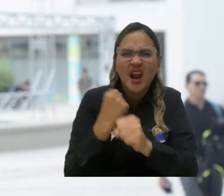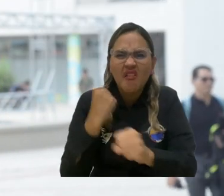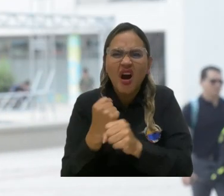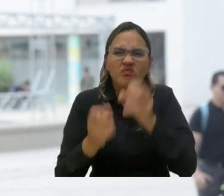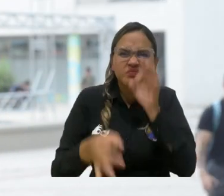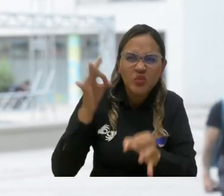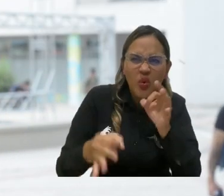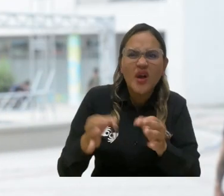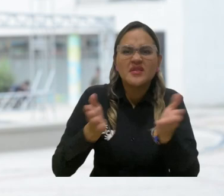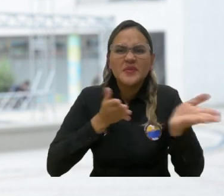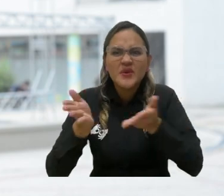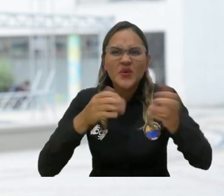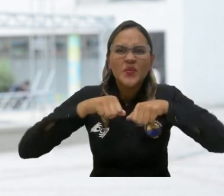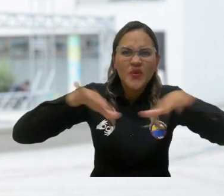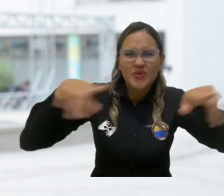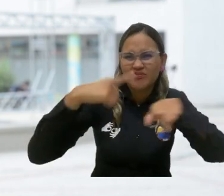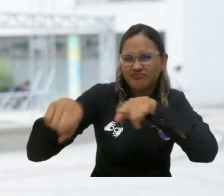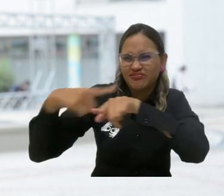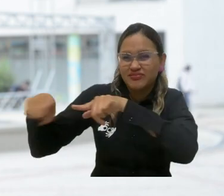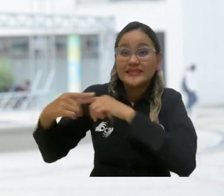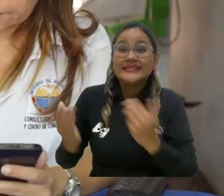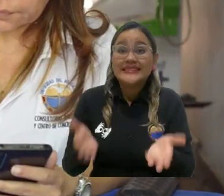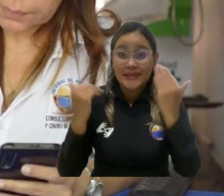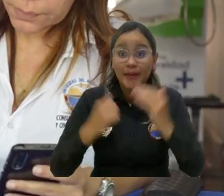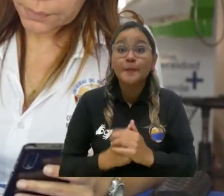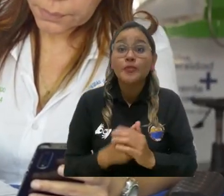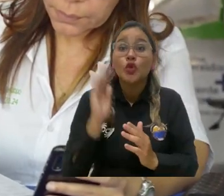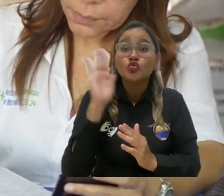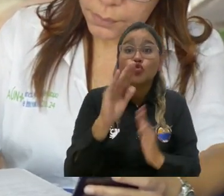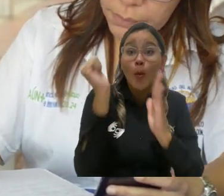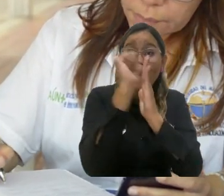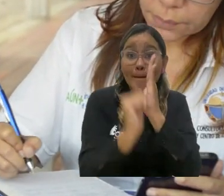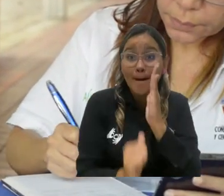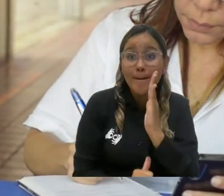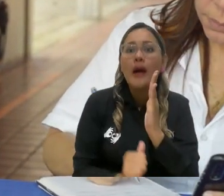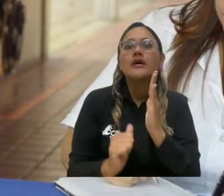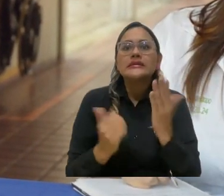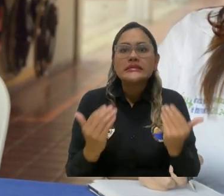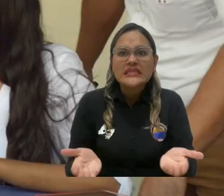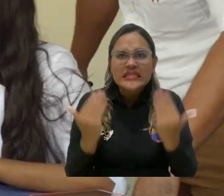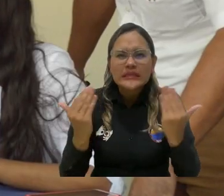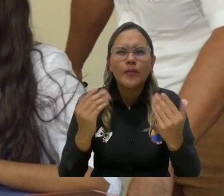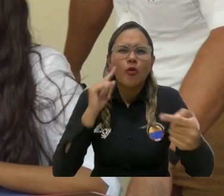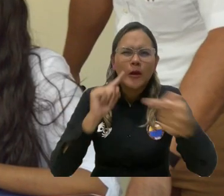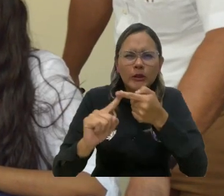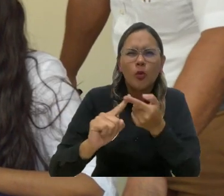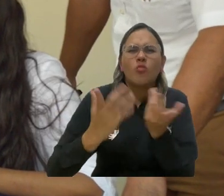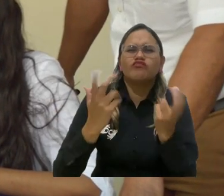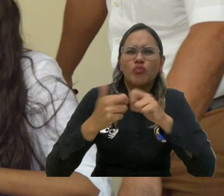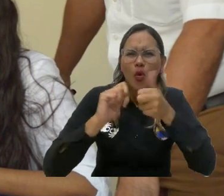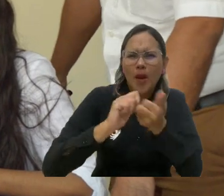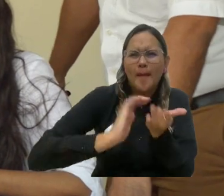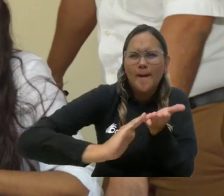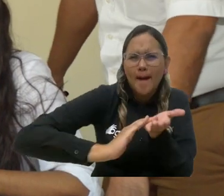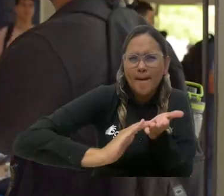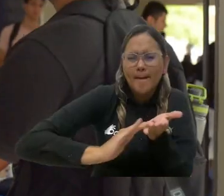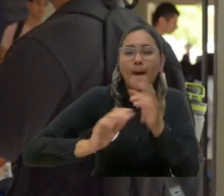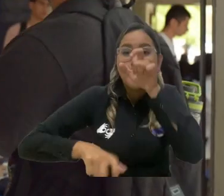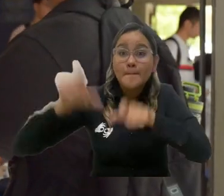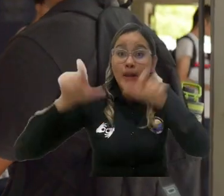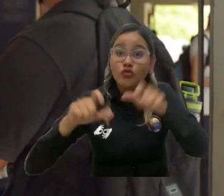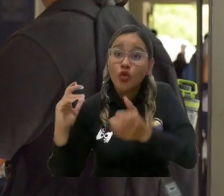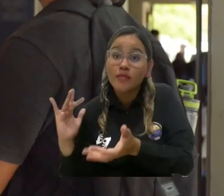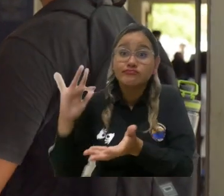litigan, con las personas que trabajamos como servidores públicos. Entre la agenda de este espacio, usuarios en busca de ayuda en la resolución de